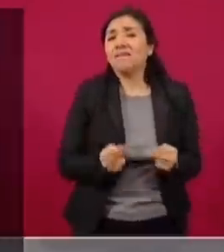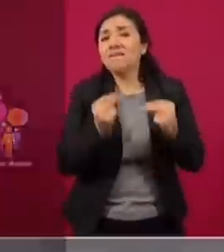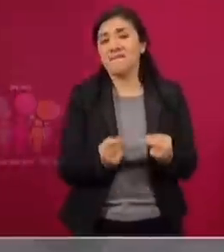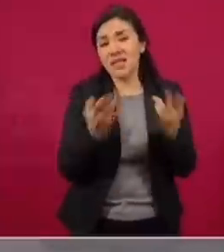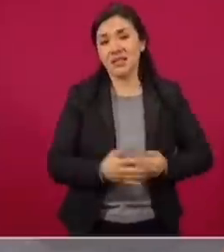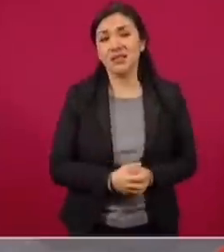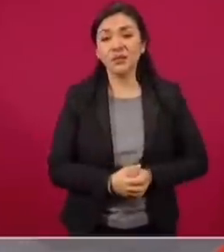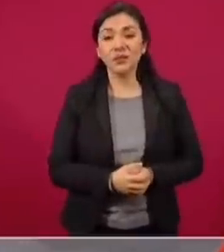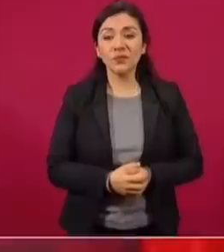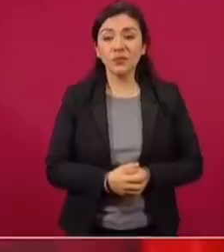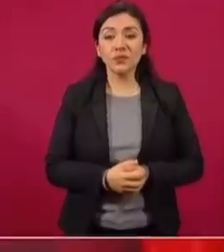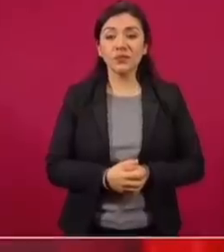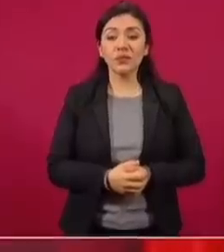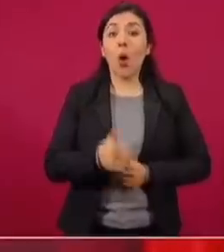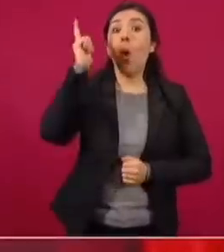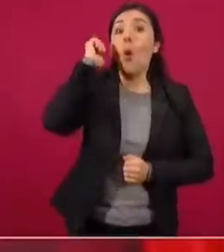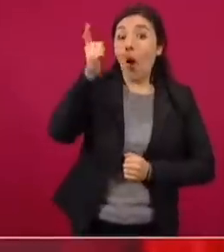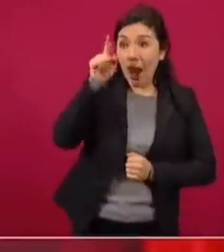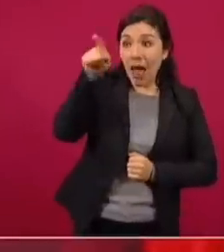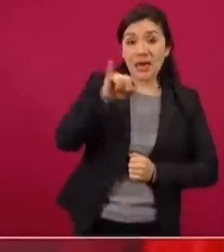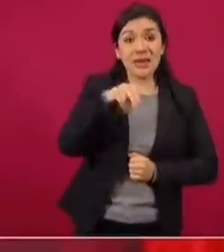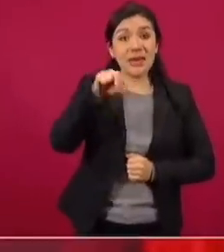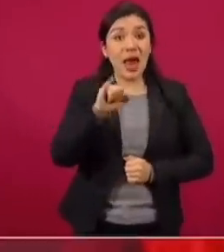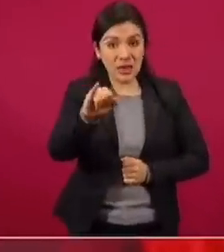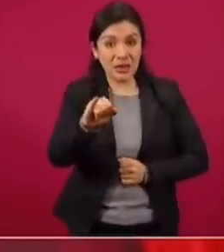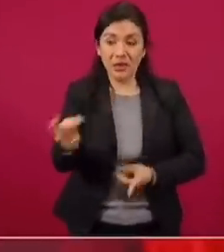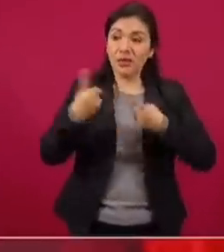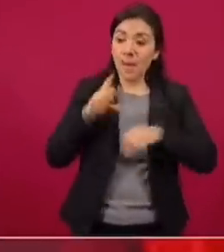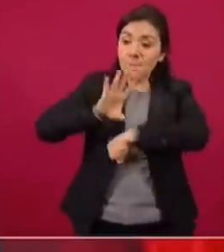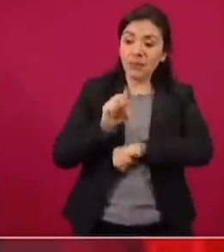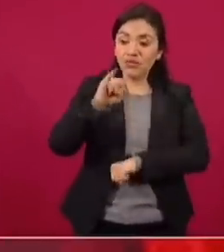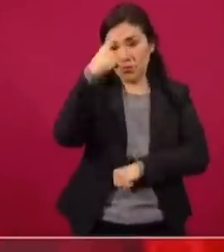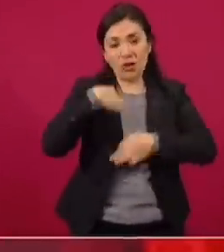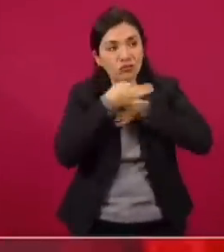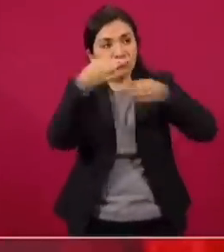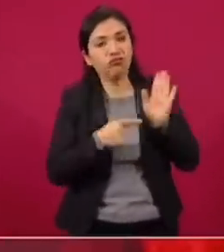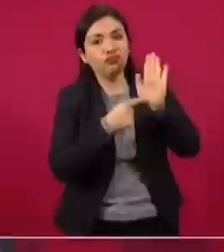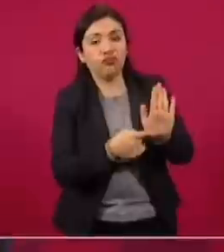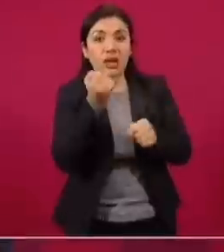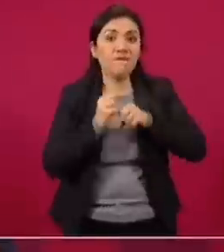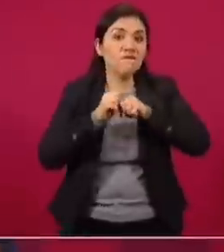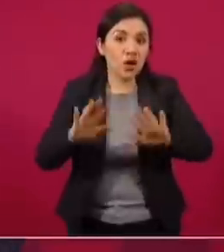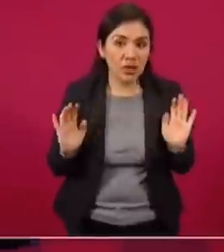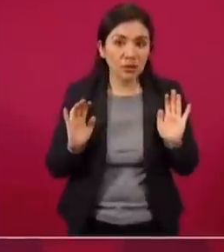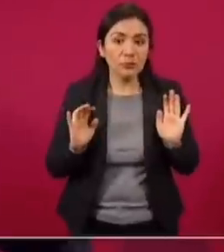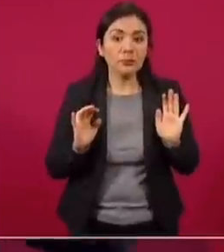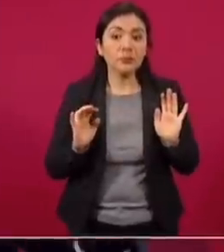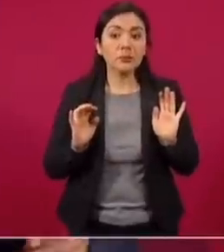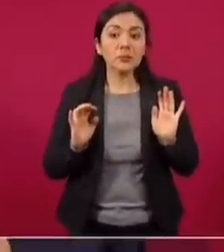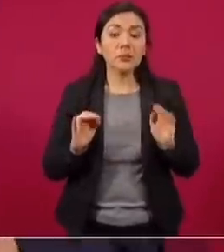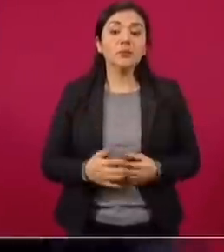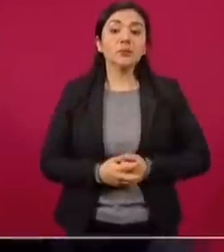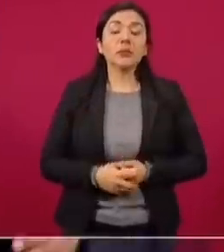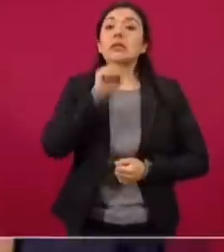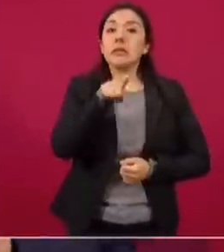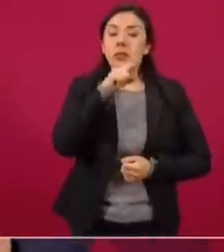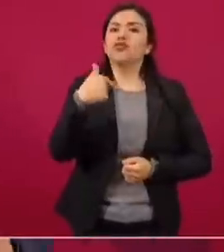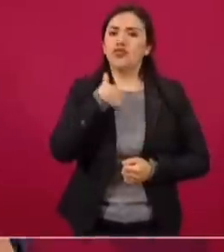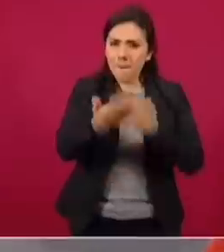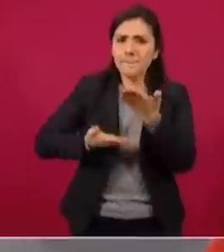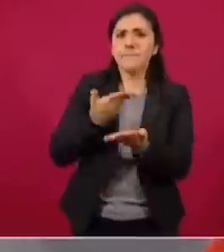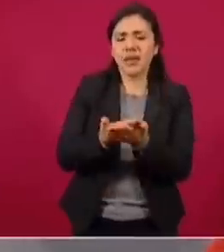Ojalá y el INAI nos permita dar a conocer esta información. Y estoy pidiendo también